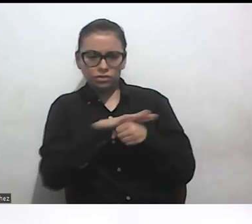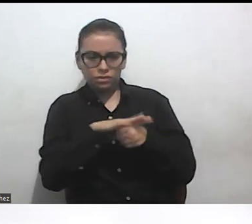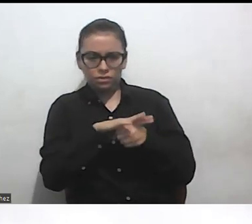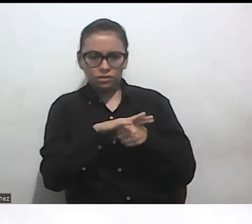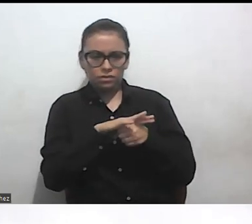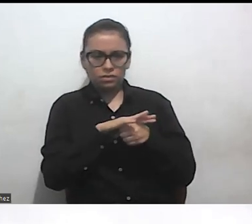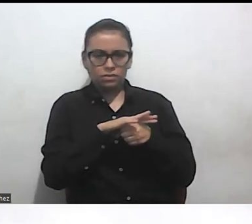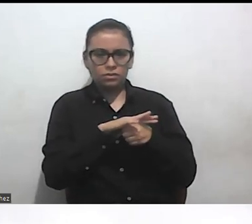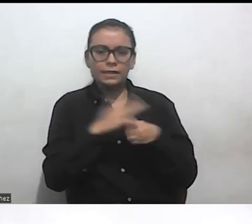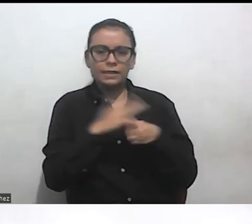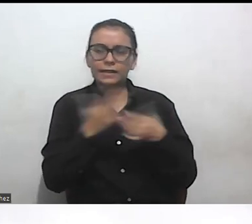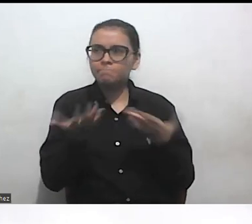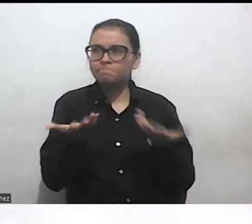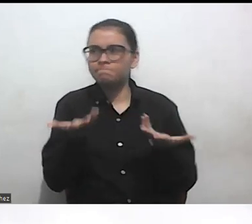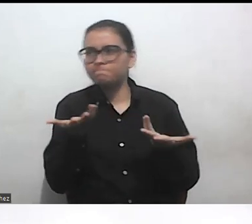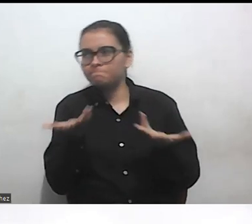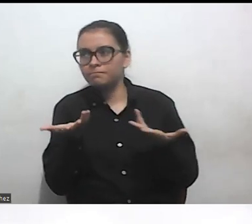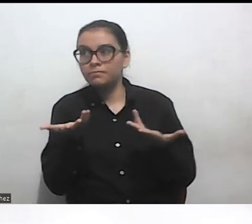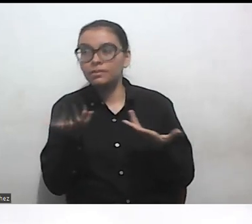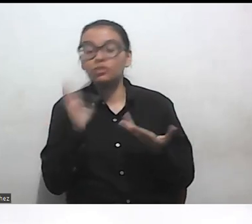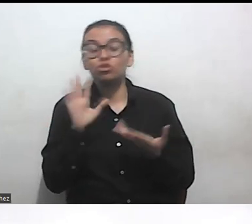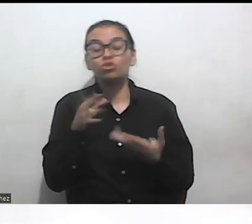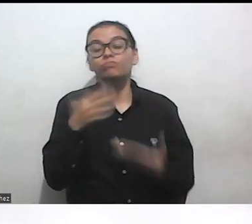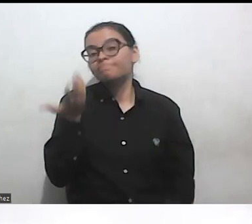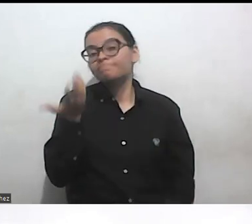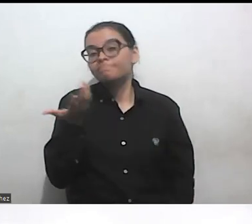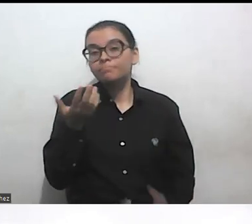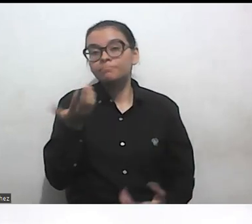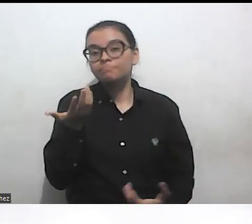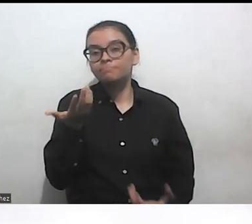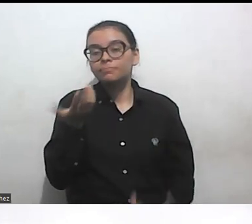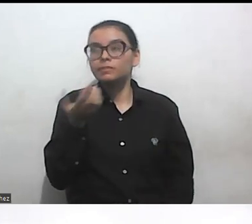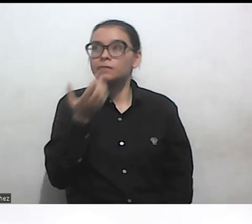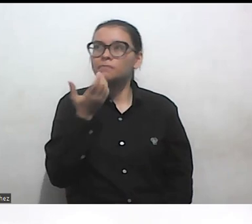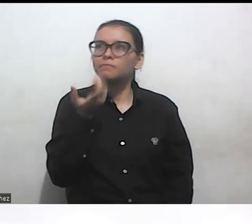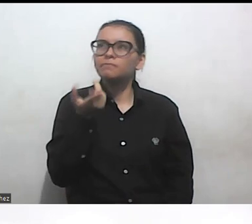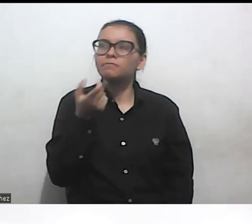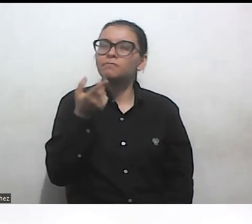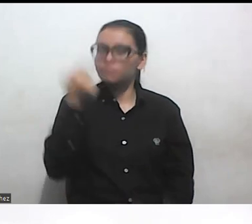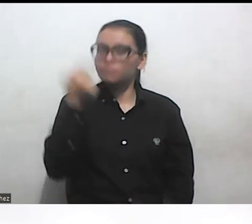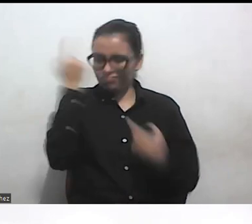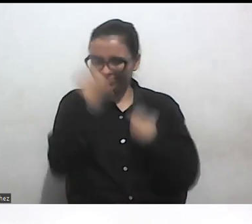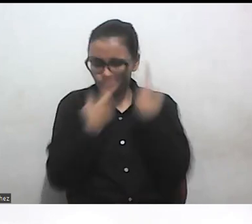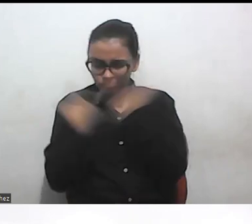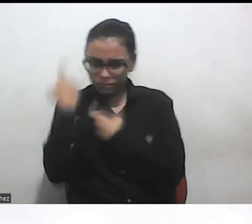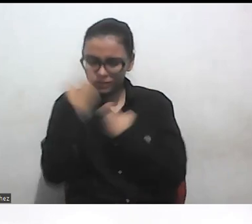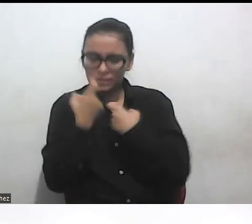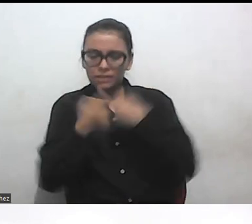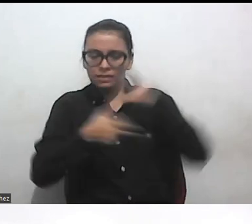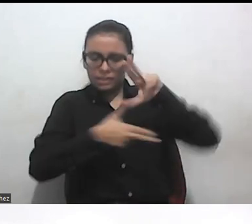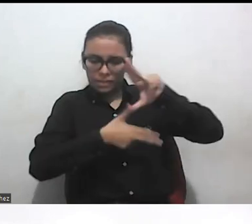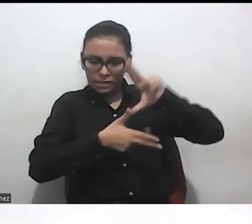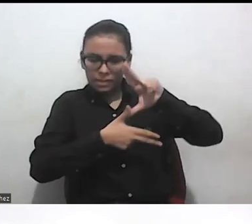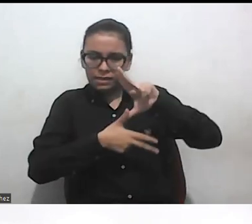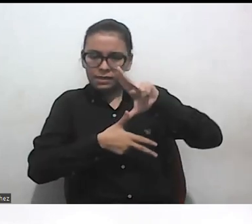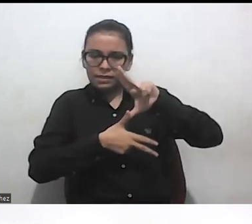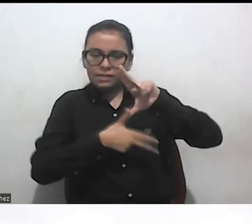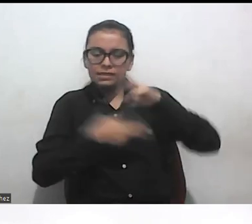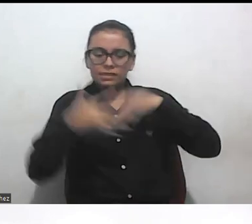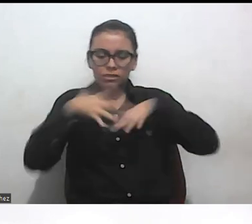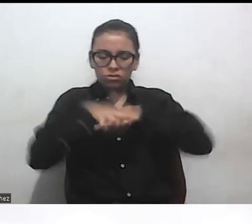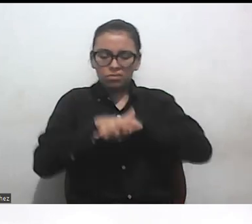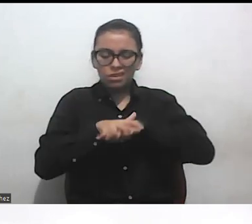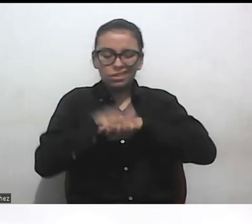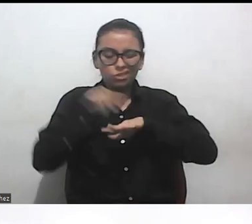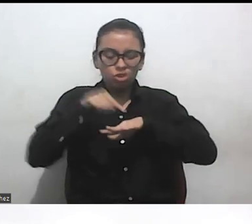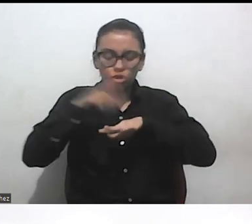pues yo creo que esa es la razón por la que es necesario pensarse la interseccionalidad en latinoamérica en relación con la discapacidad porque